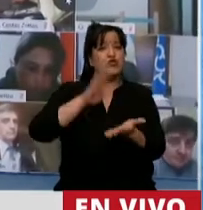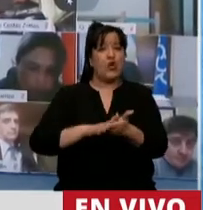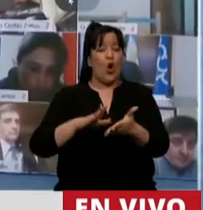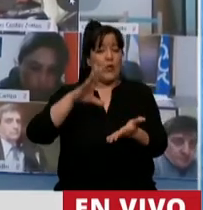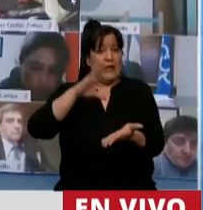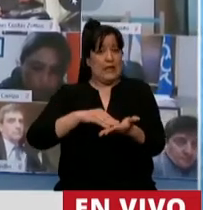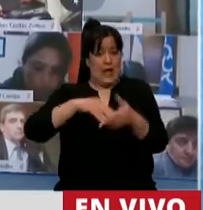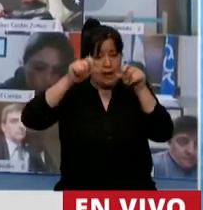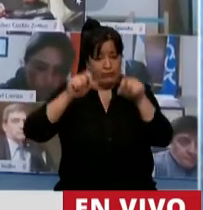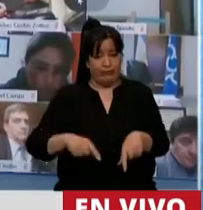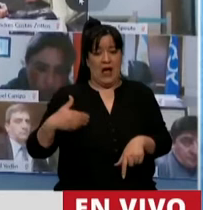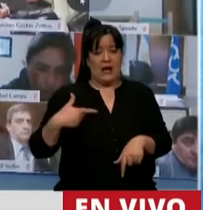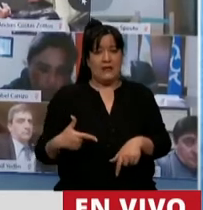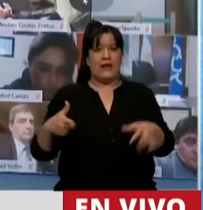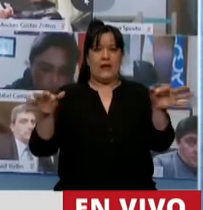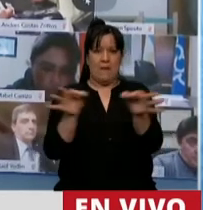Atlántico Sur.